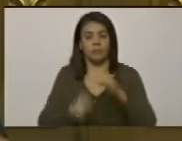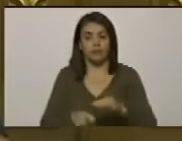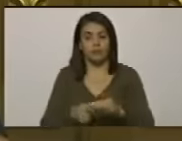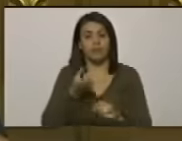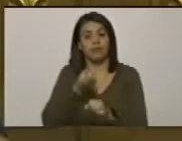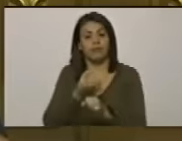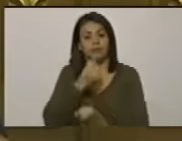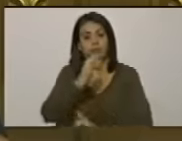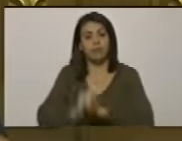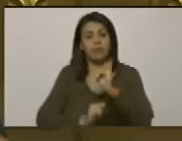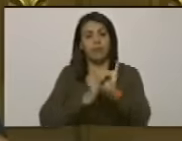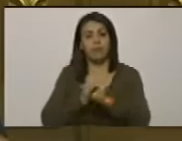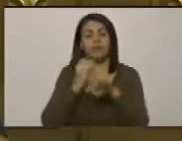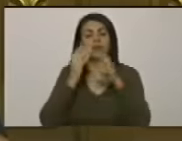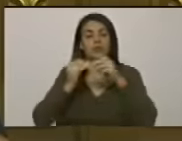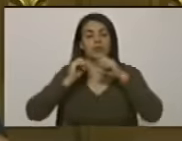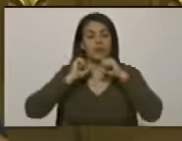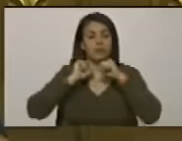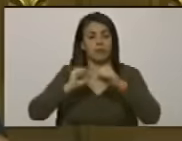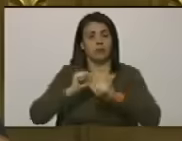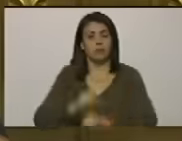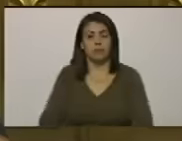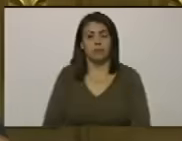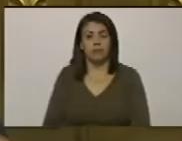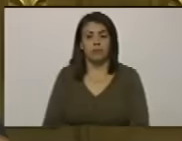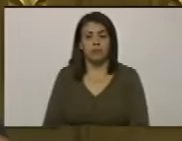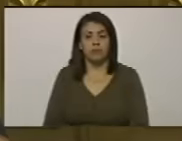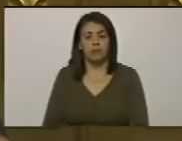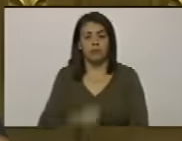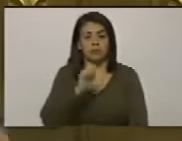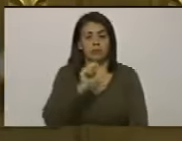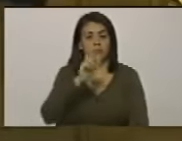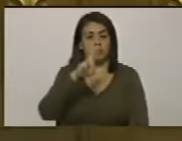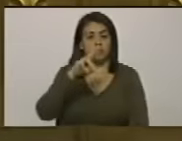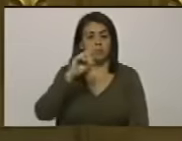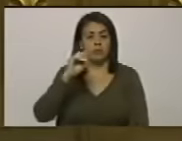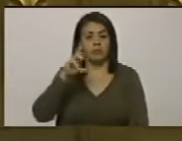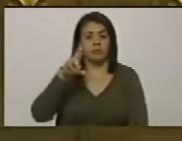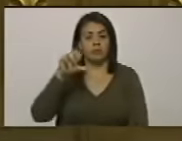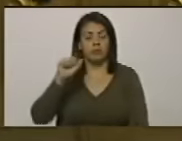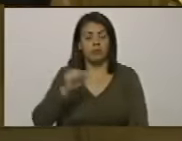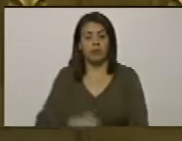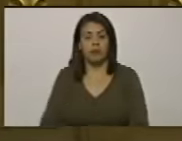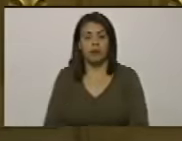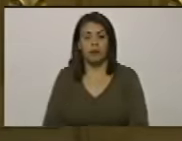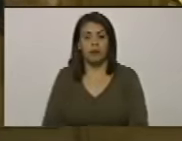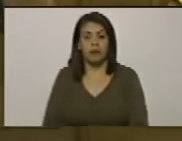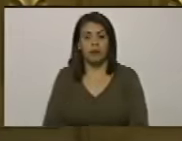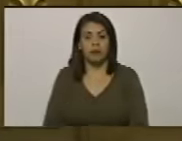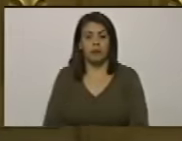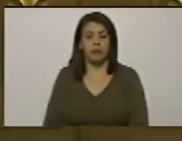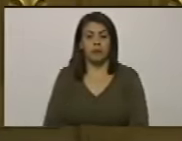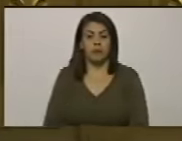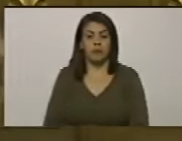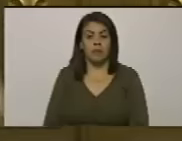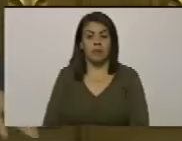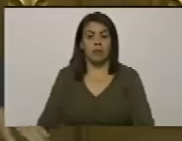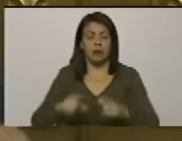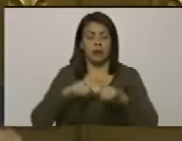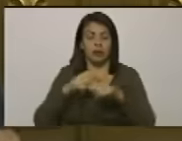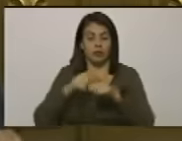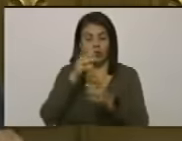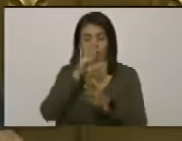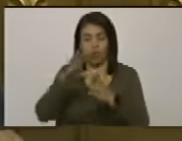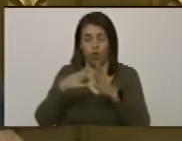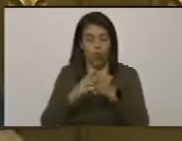internacionales con mucha firmeza Aurora viene siendo como quien dice el calco de la